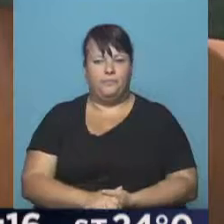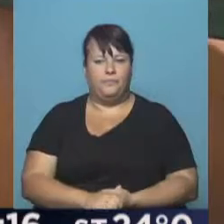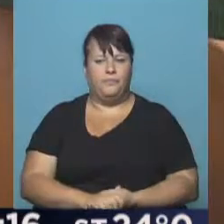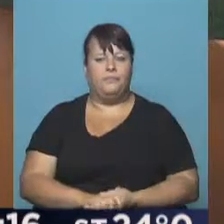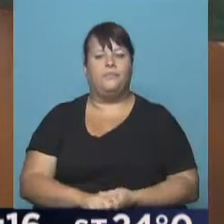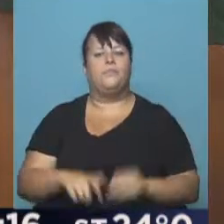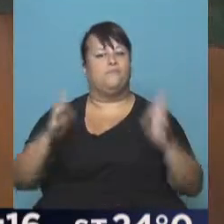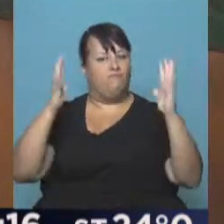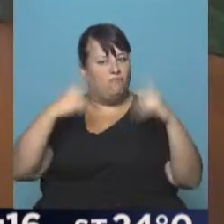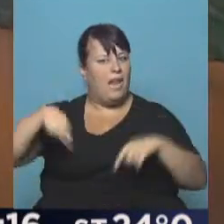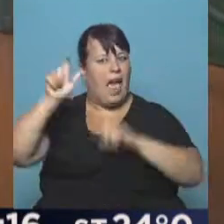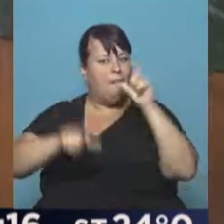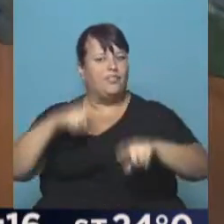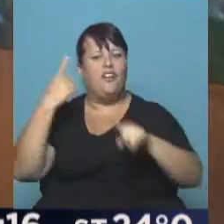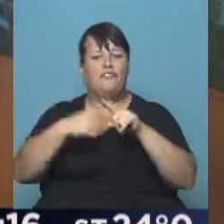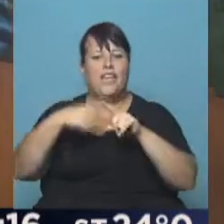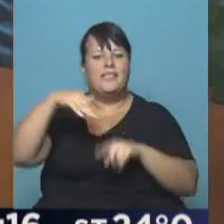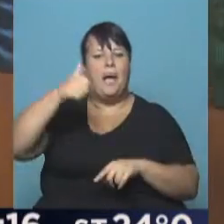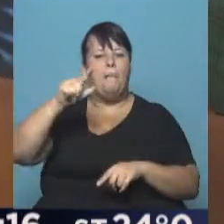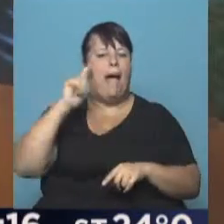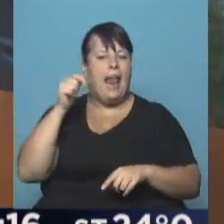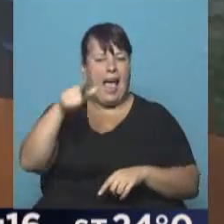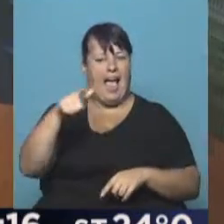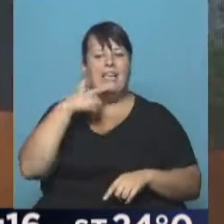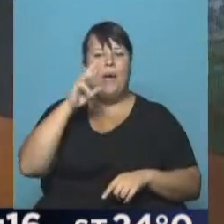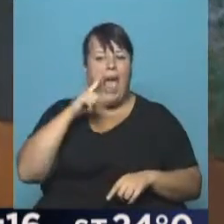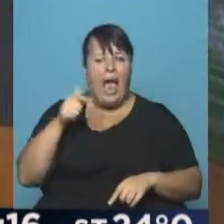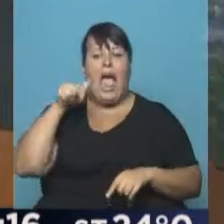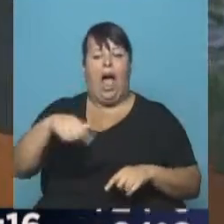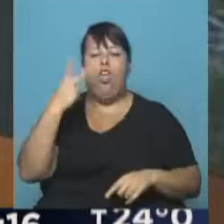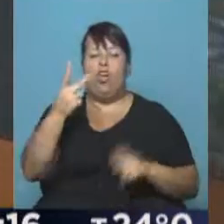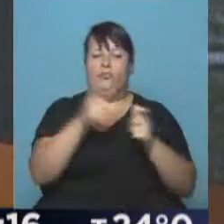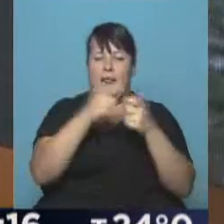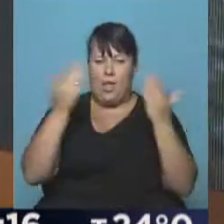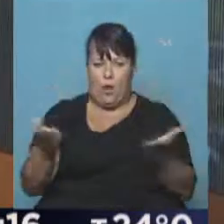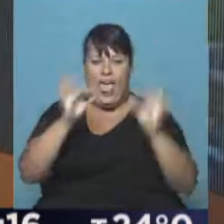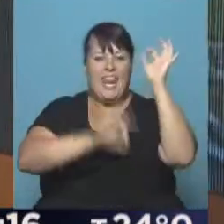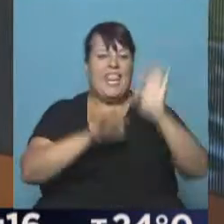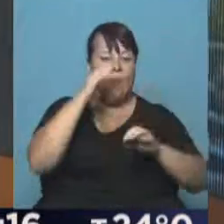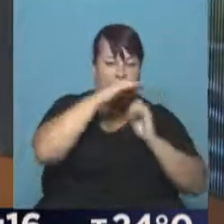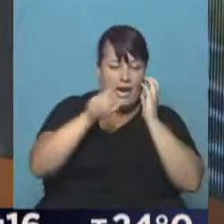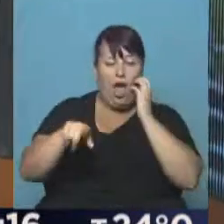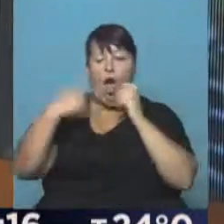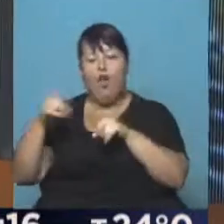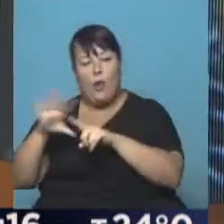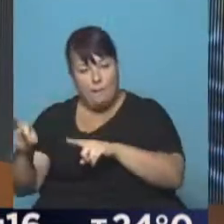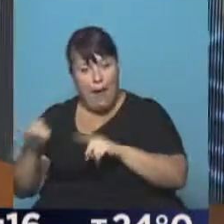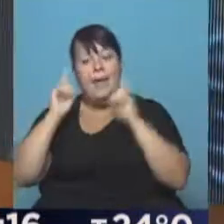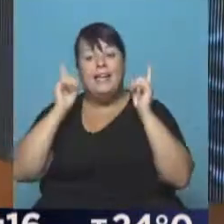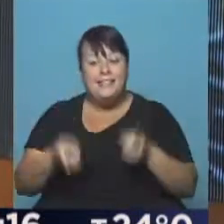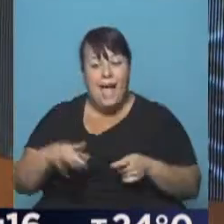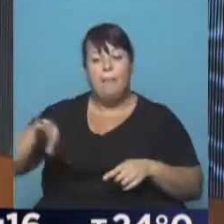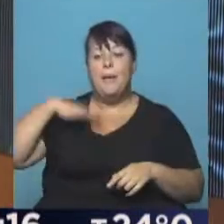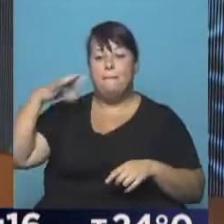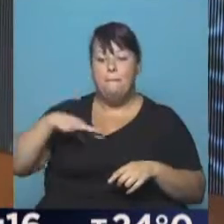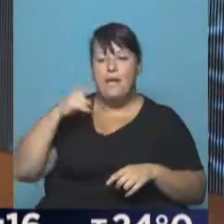Gran aplauso del público en el Festival de Málaga para Leonardo Sbaraglia, quien está presentando dos películas, Nieve Negra y El Otro Hermano, pero a su vez recibió el